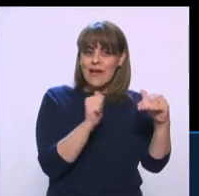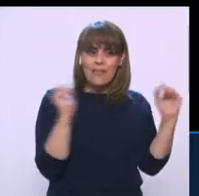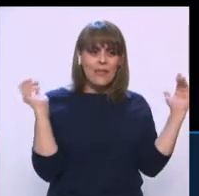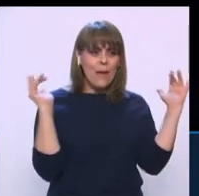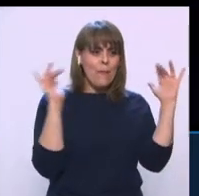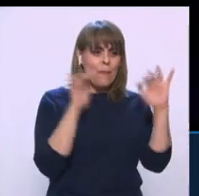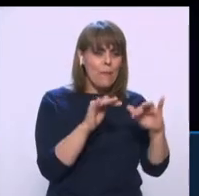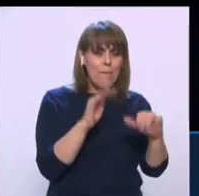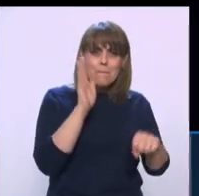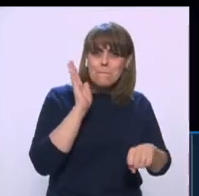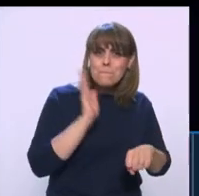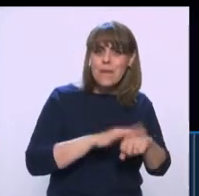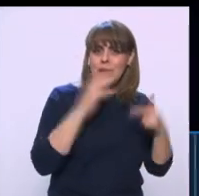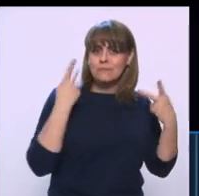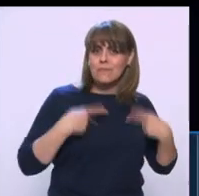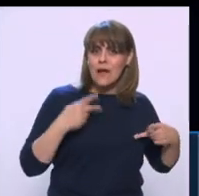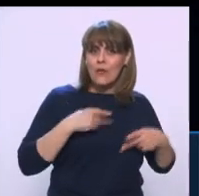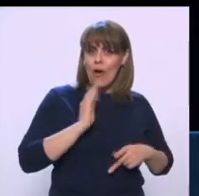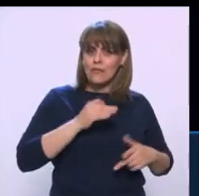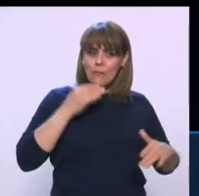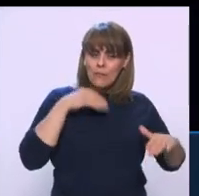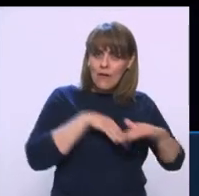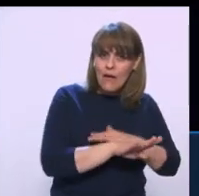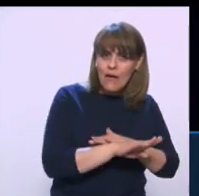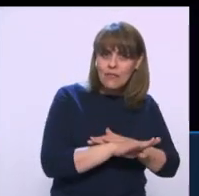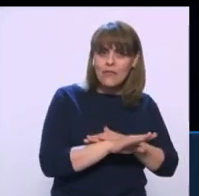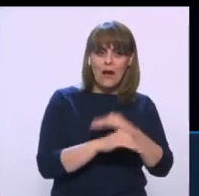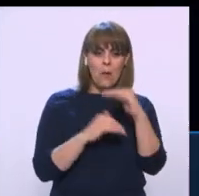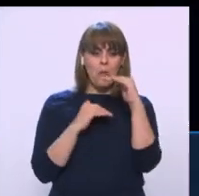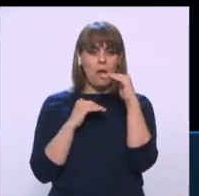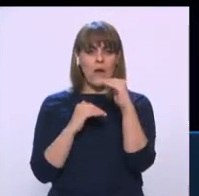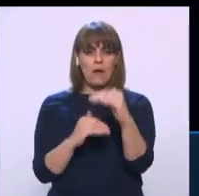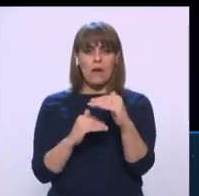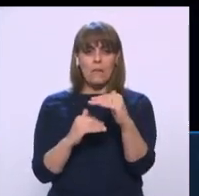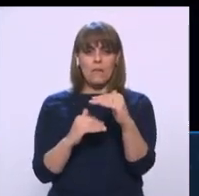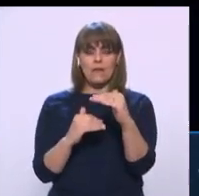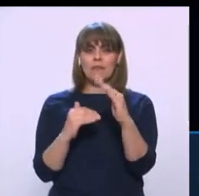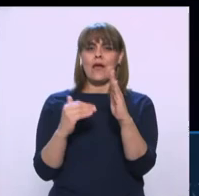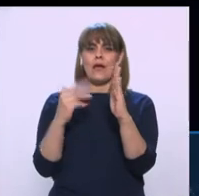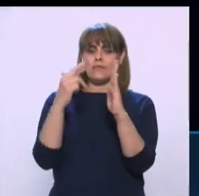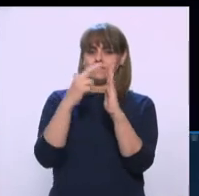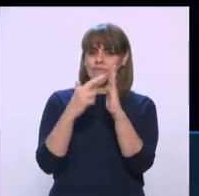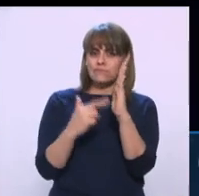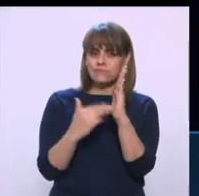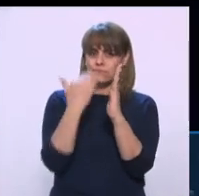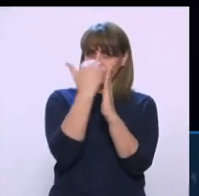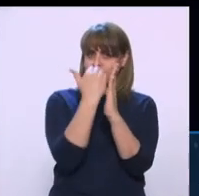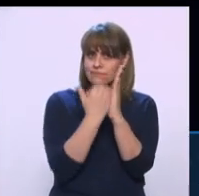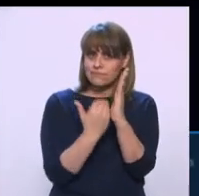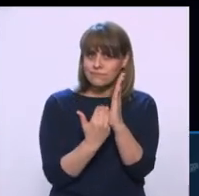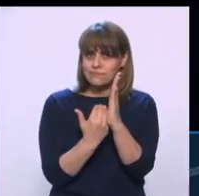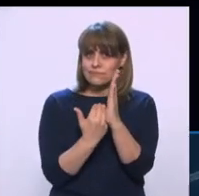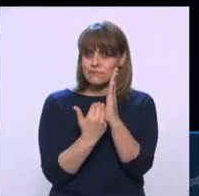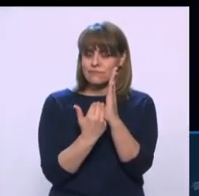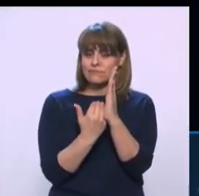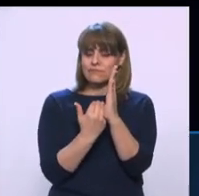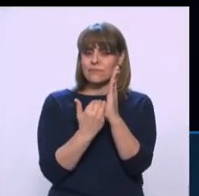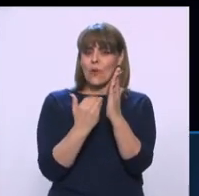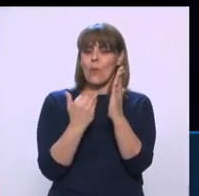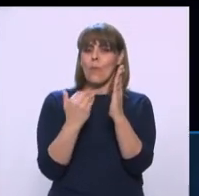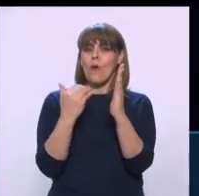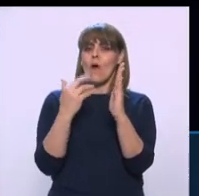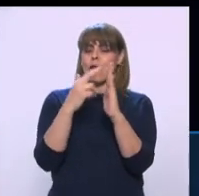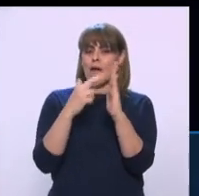no se respeta, con ciertos límites y restricciones y con algunos lineamientos de